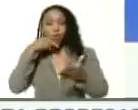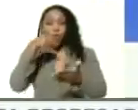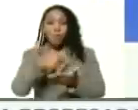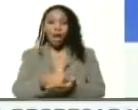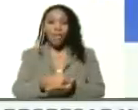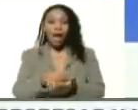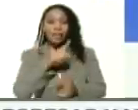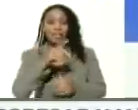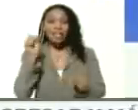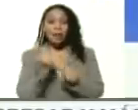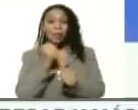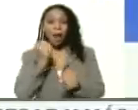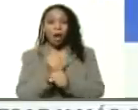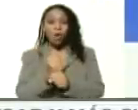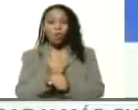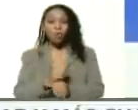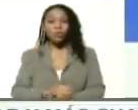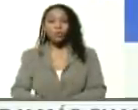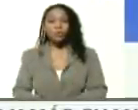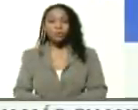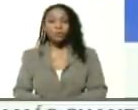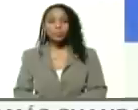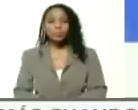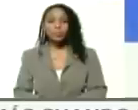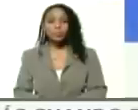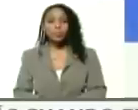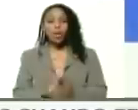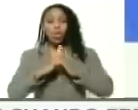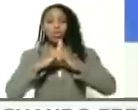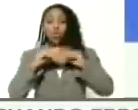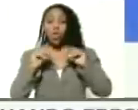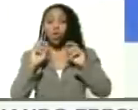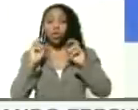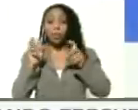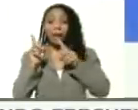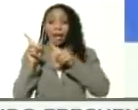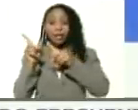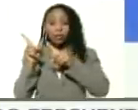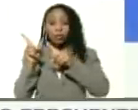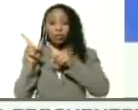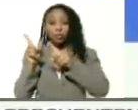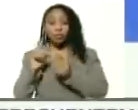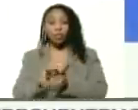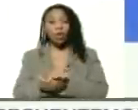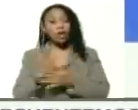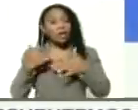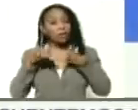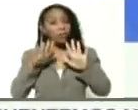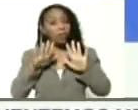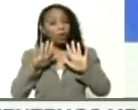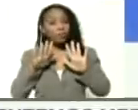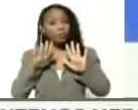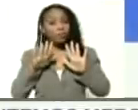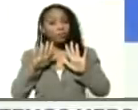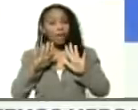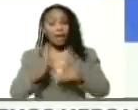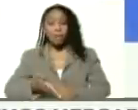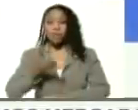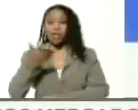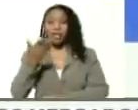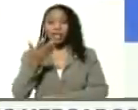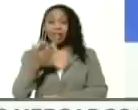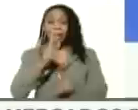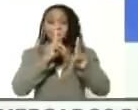Operación Gedeón. Todos estos hechos fueron flagrantemente